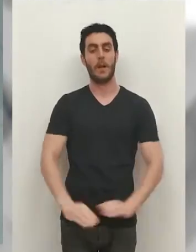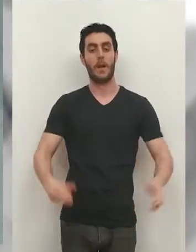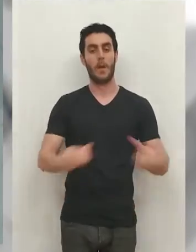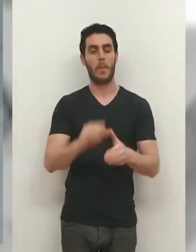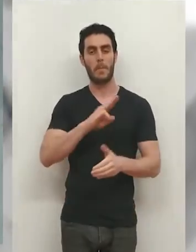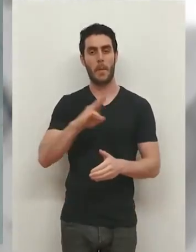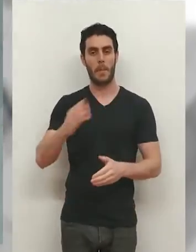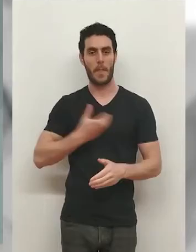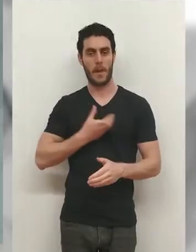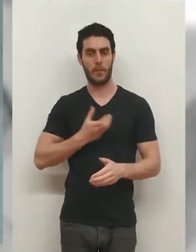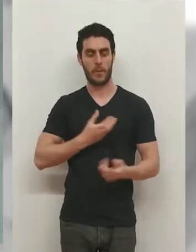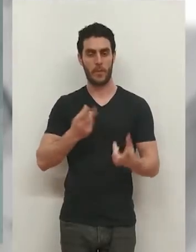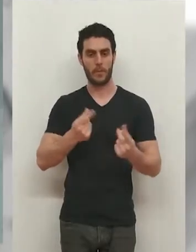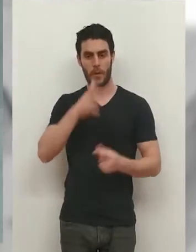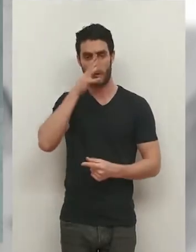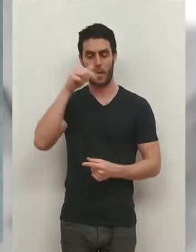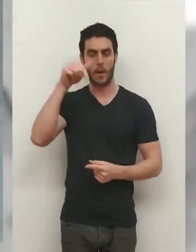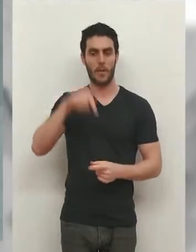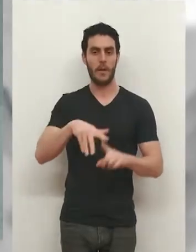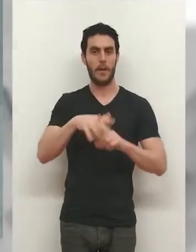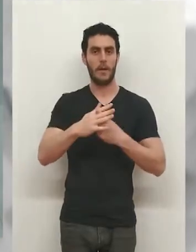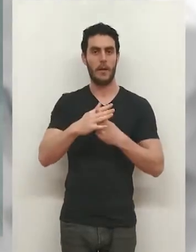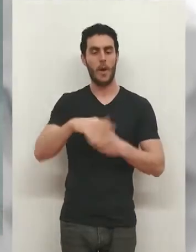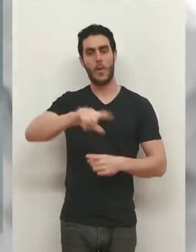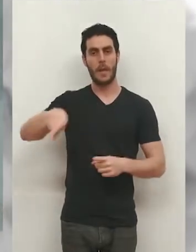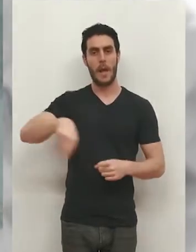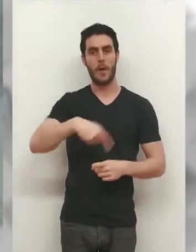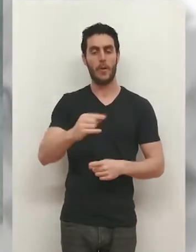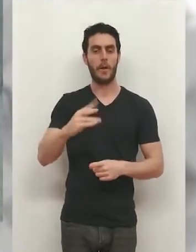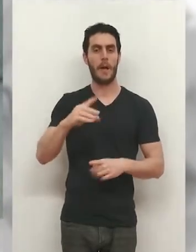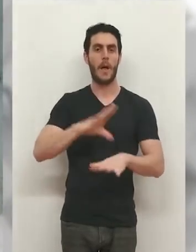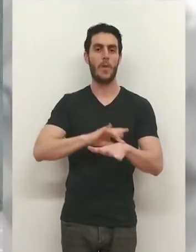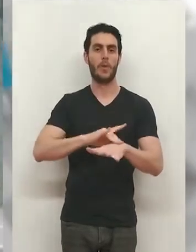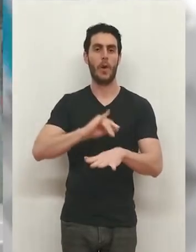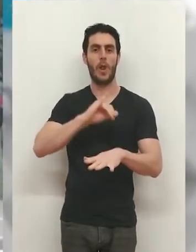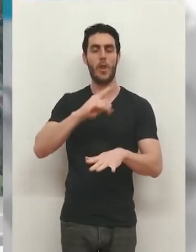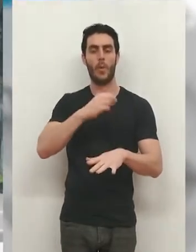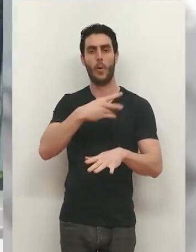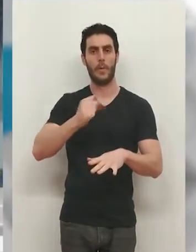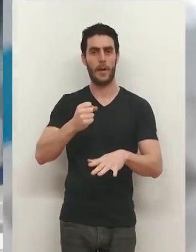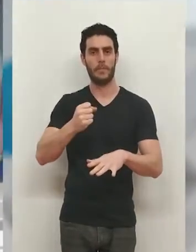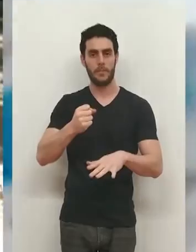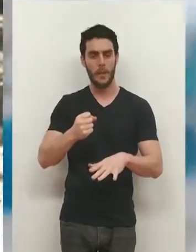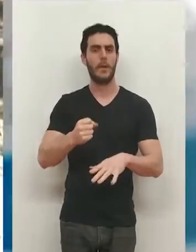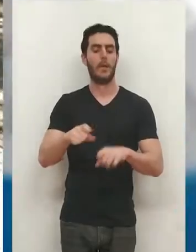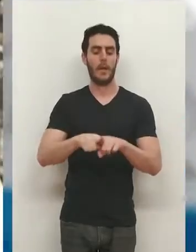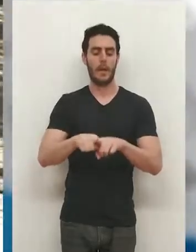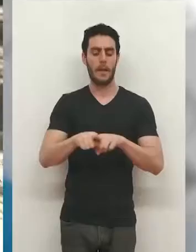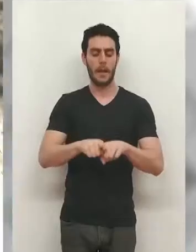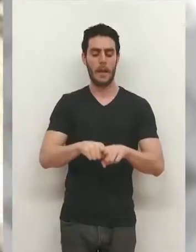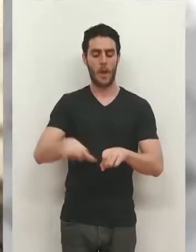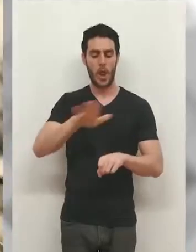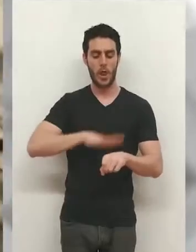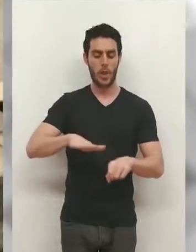El Grupo Popular del Ayuntamiento de Logroño ha denunciado hoy el estado de la glorieta del doctor Zubía. Conrado Escobar ha criticado el